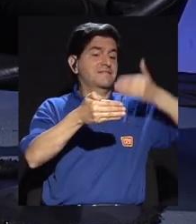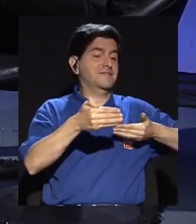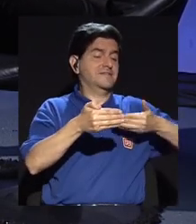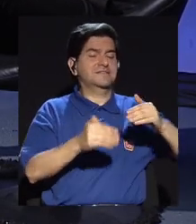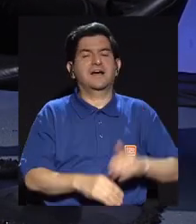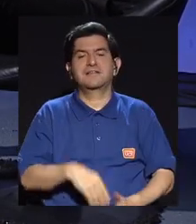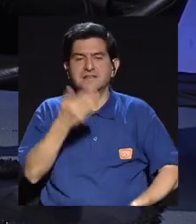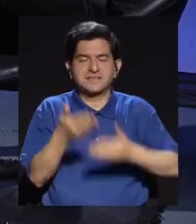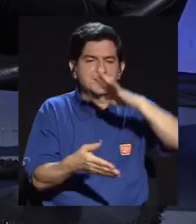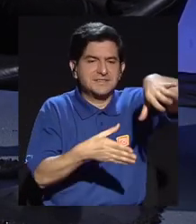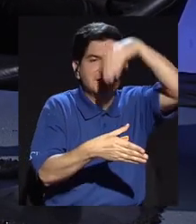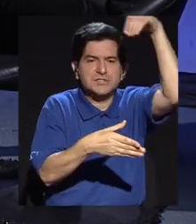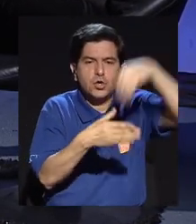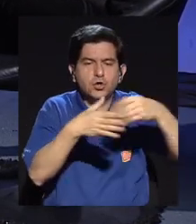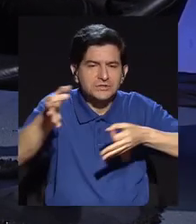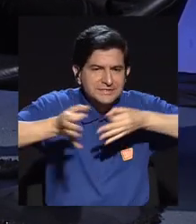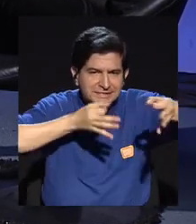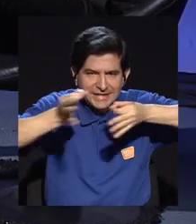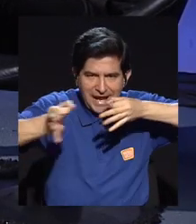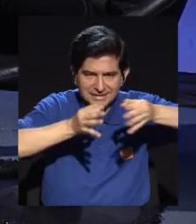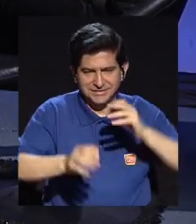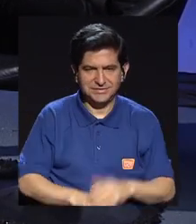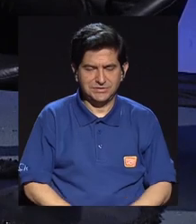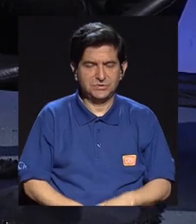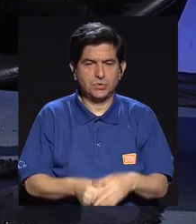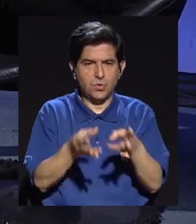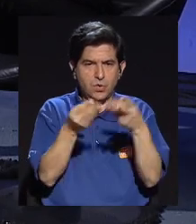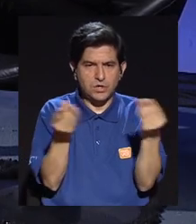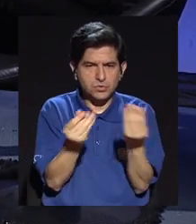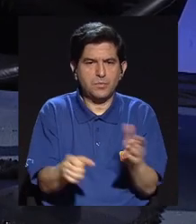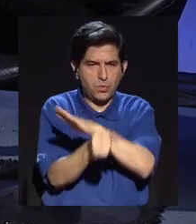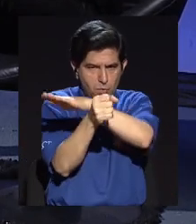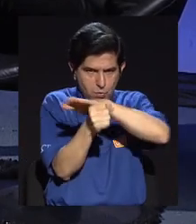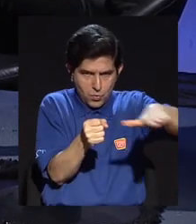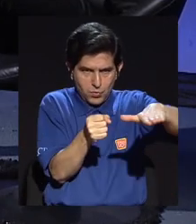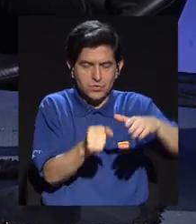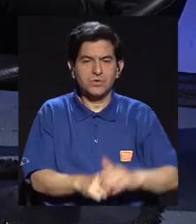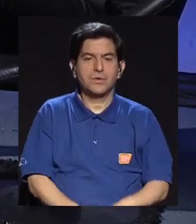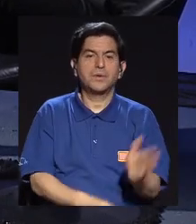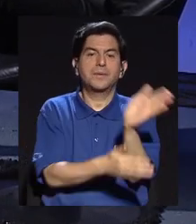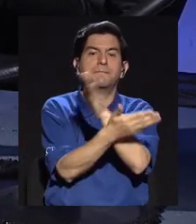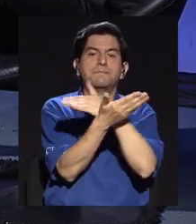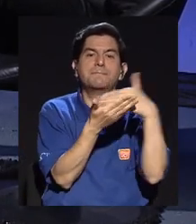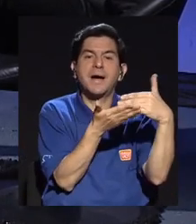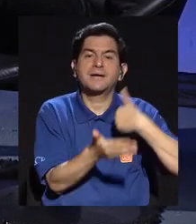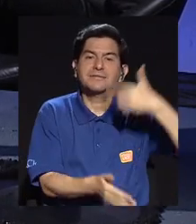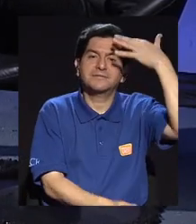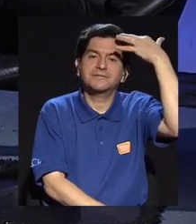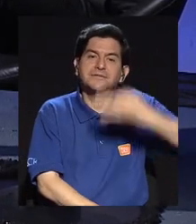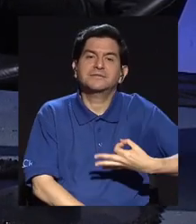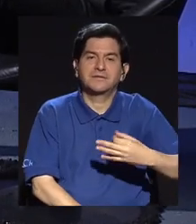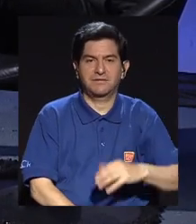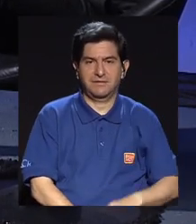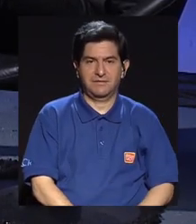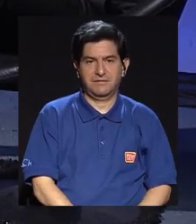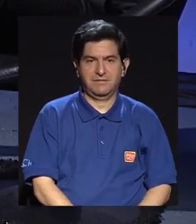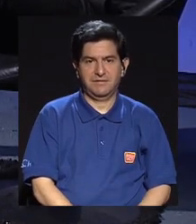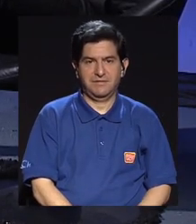que venían a dar el contexto, la explicación, o sea, es un producto integral, yo creo que eso es parte de lo que